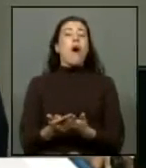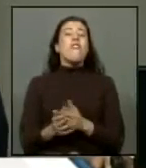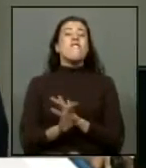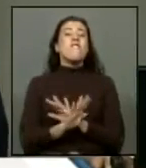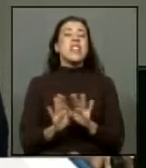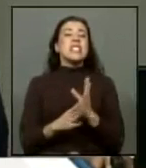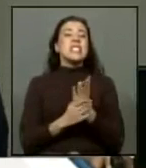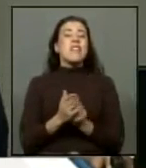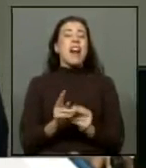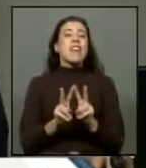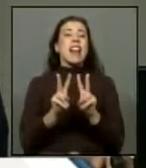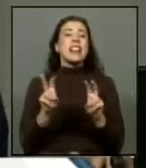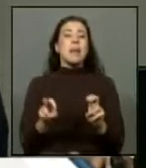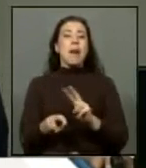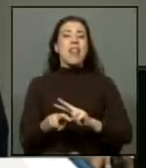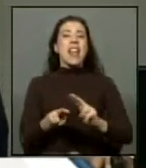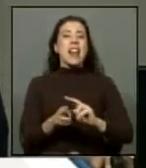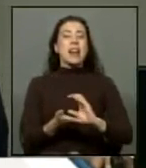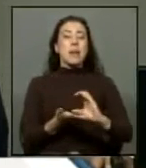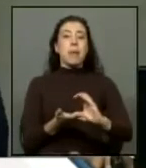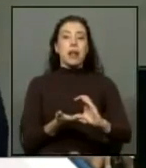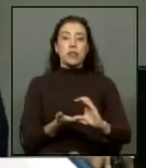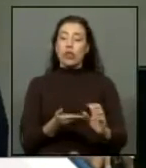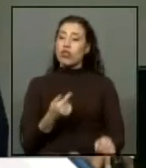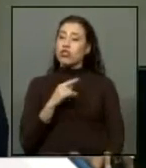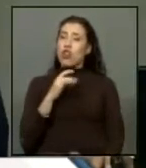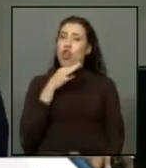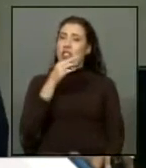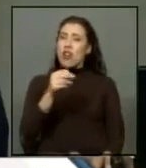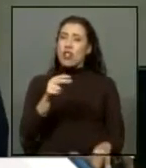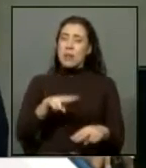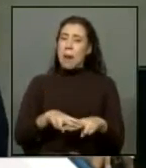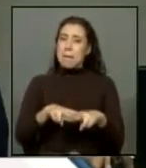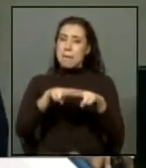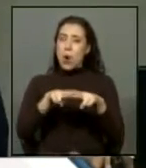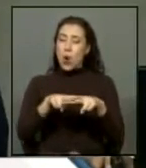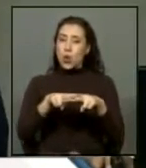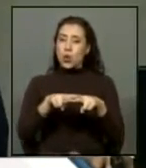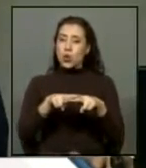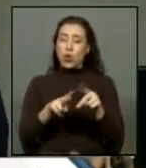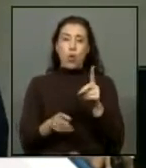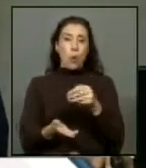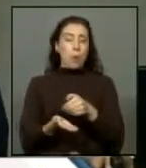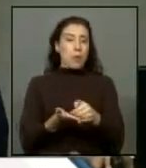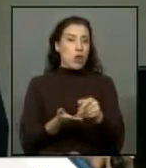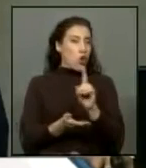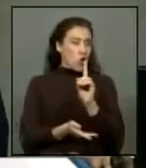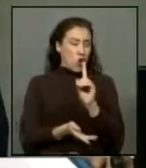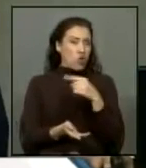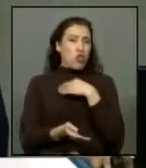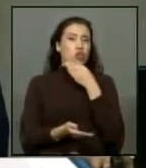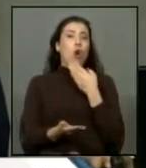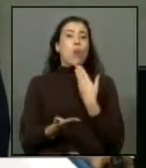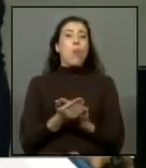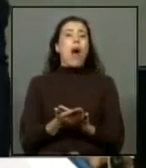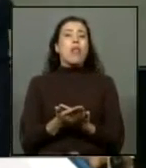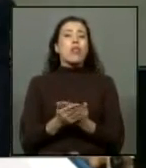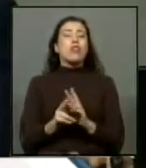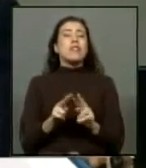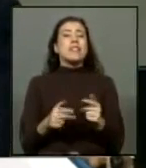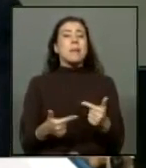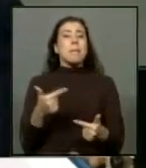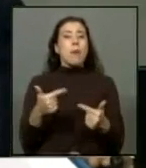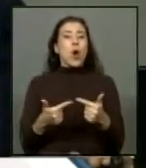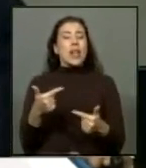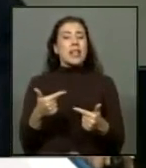al tema de la reparación? y no me refiero al monto por este monto un millón de pesos sino me refiero a cuándo va a existir una política